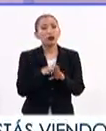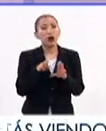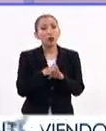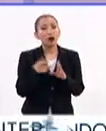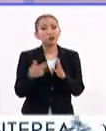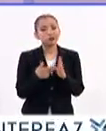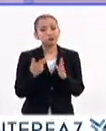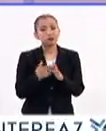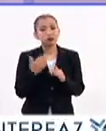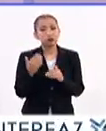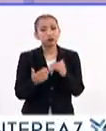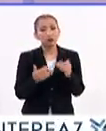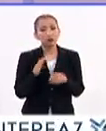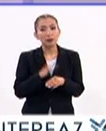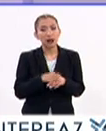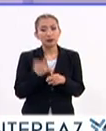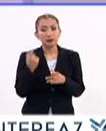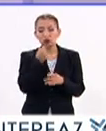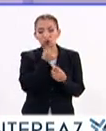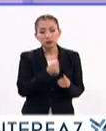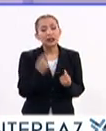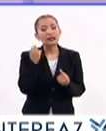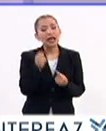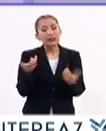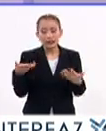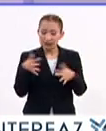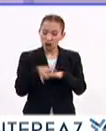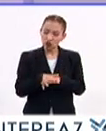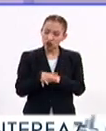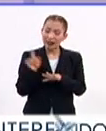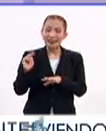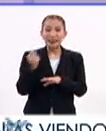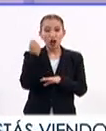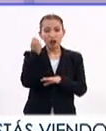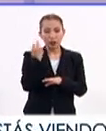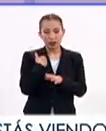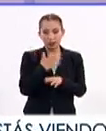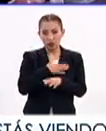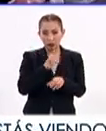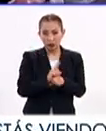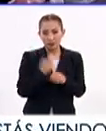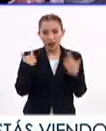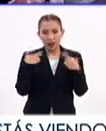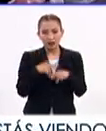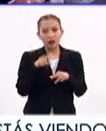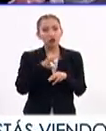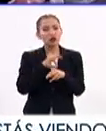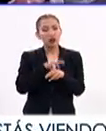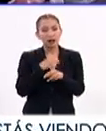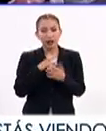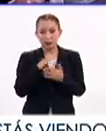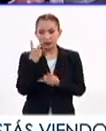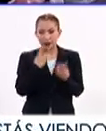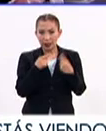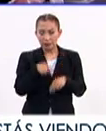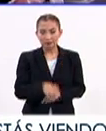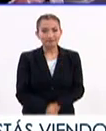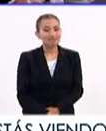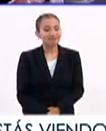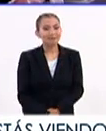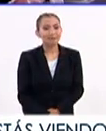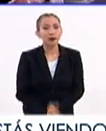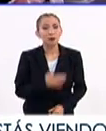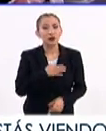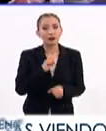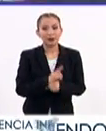constantes que damos y sobre todo los más pequeños, que es la inclusión y la tecnología. Muy buenos días maestra, doctora, gracias por estar con nosotros, es un placer tenerlos por aquí.